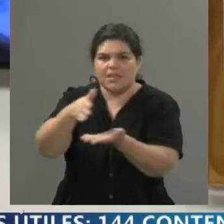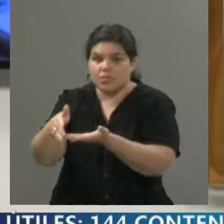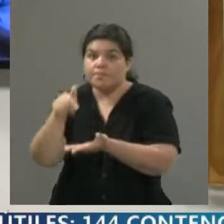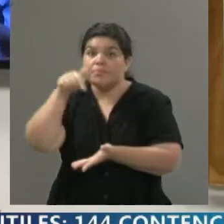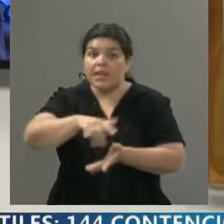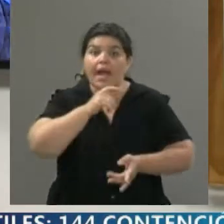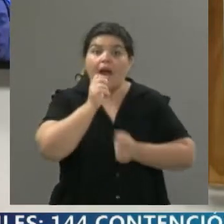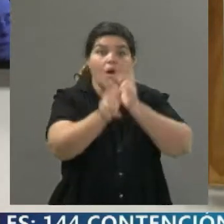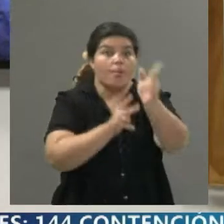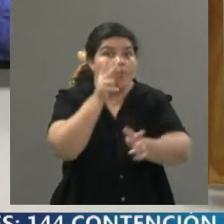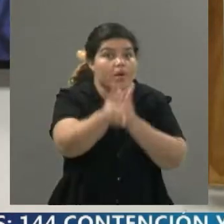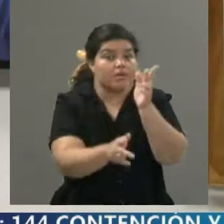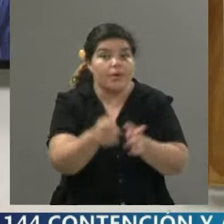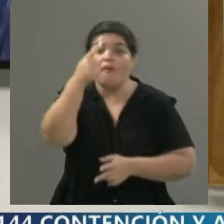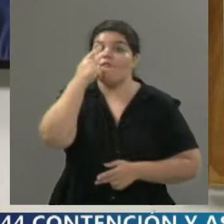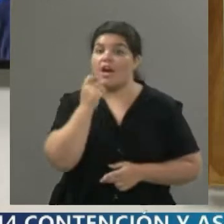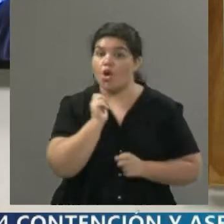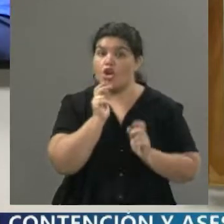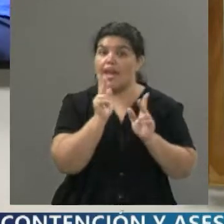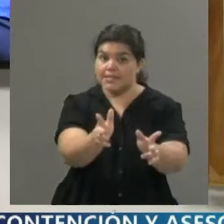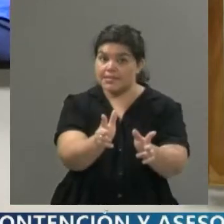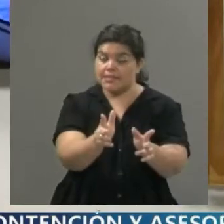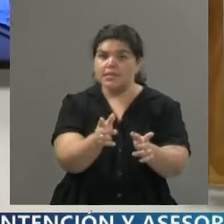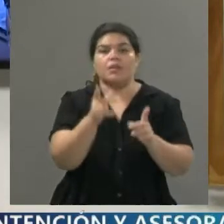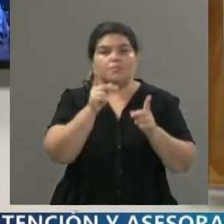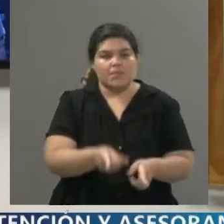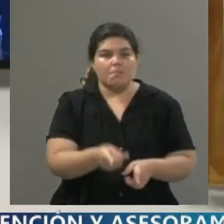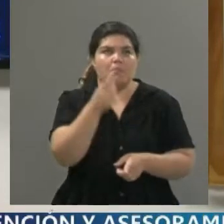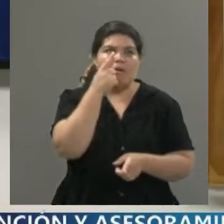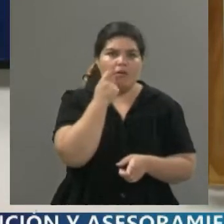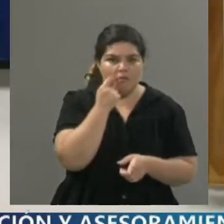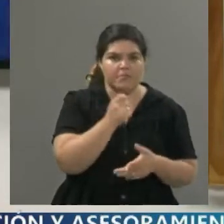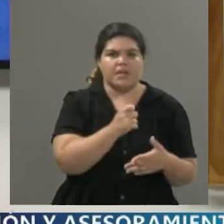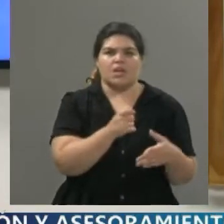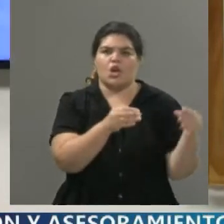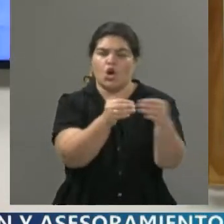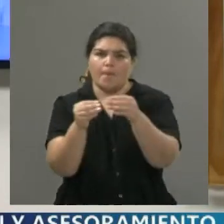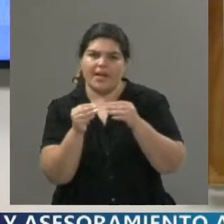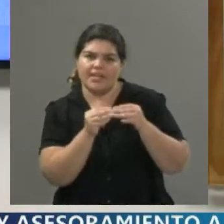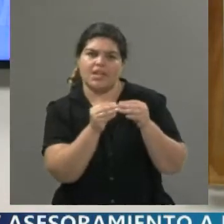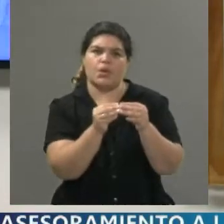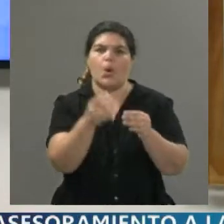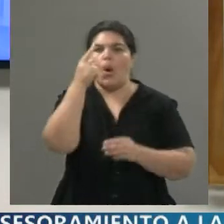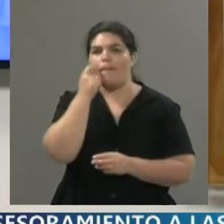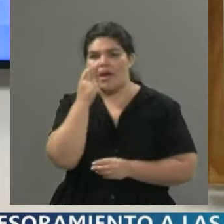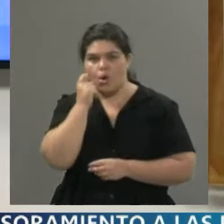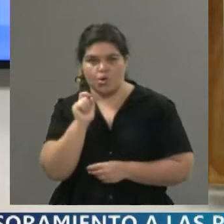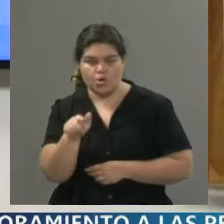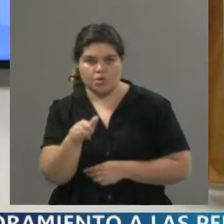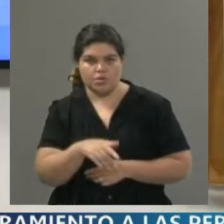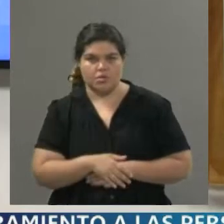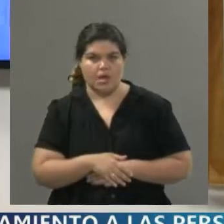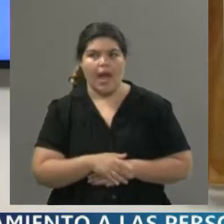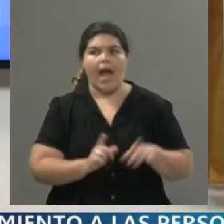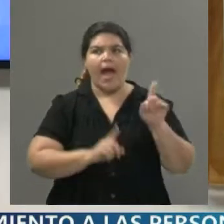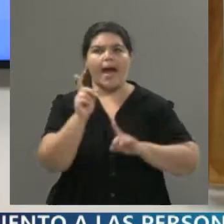varones, porque muchos de los varones y tal vez compañeros de trabajo o vecinos habrán tenido esta experiencia de que han sido